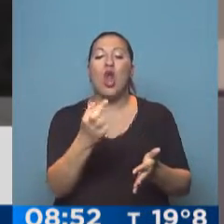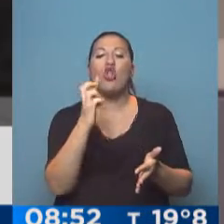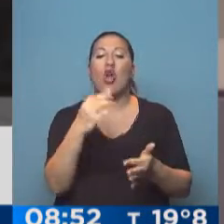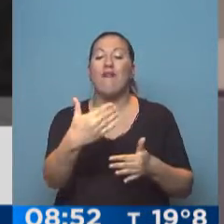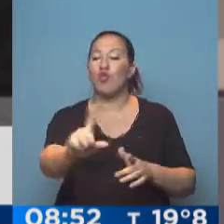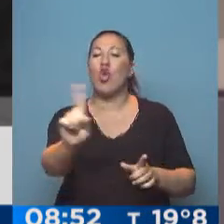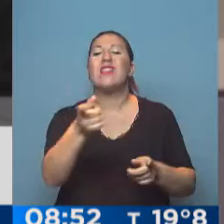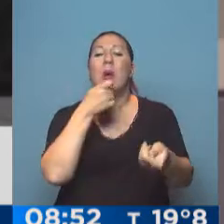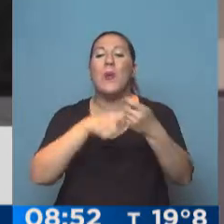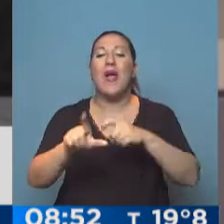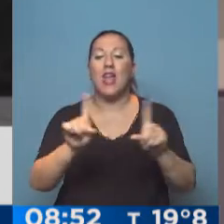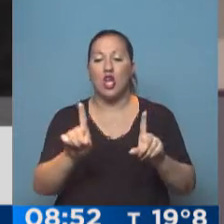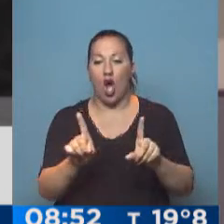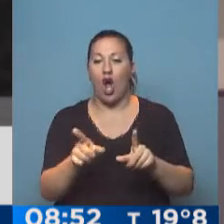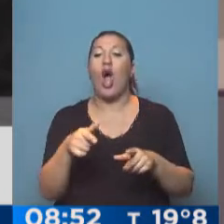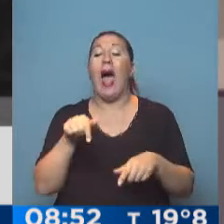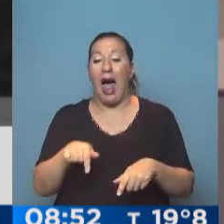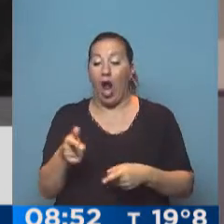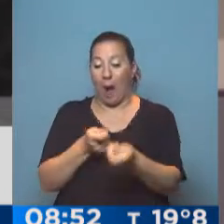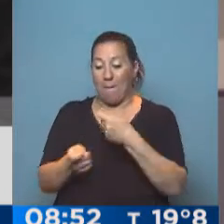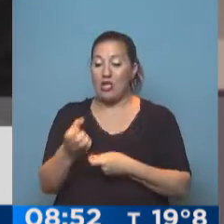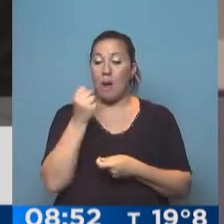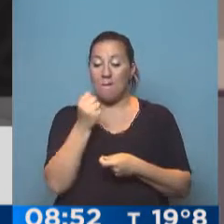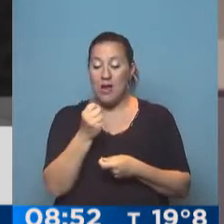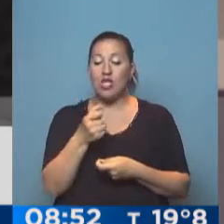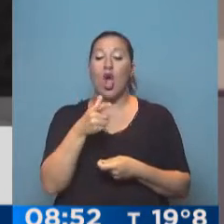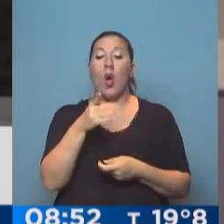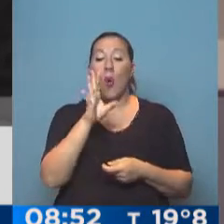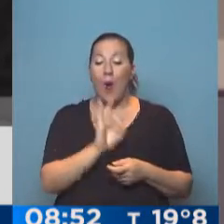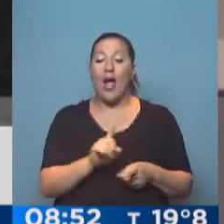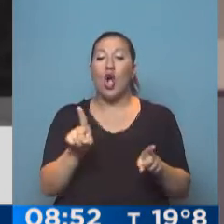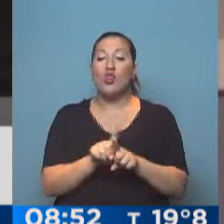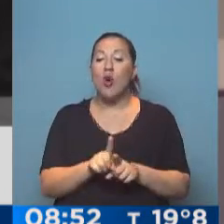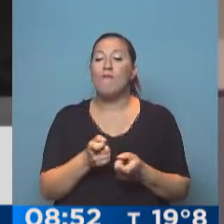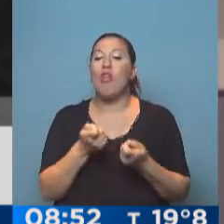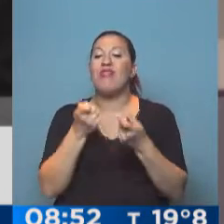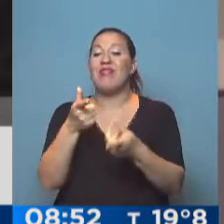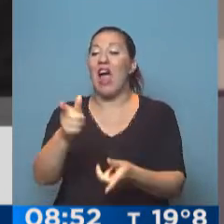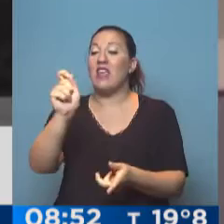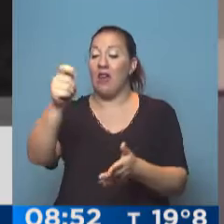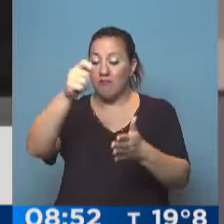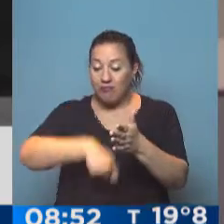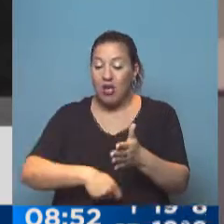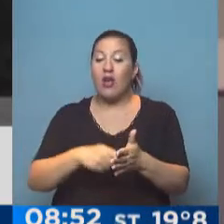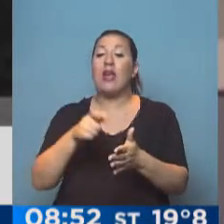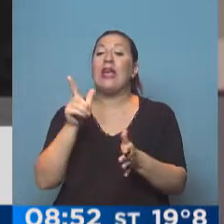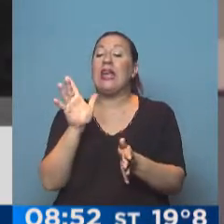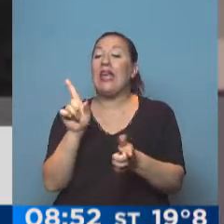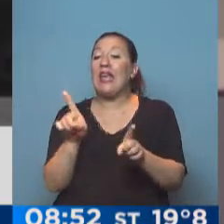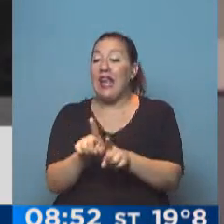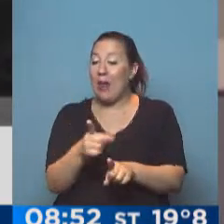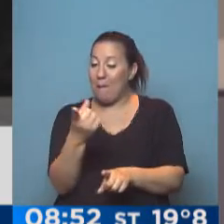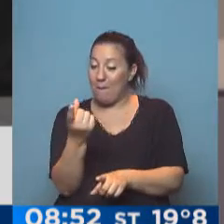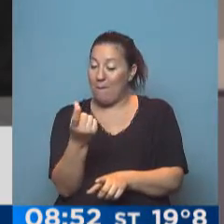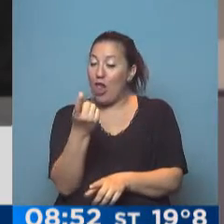dólares, es una operación en pesos. Lo que hace el Banco Central es le garantiza a quien contrata que el precio de ese